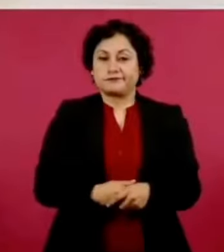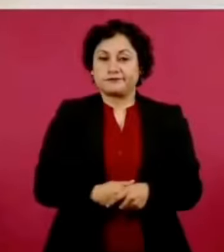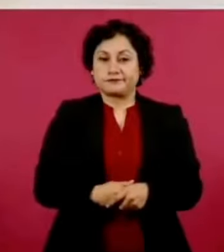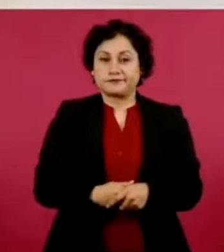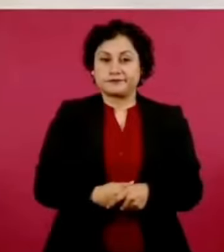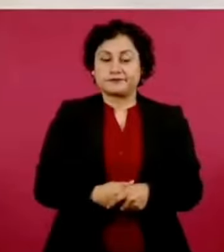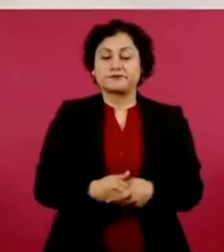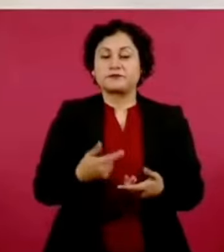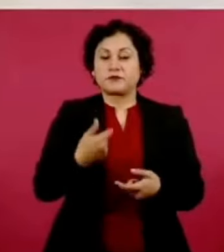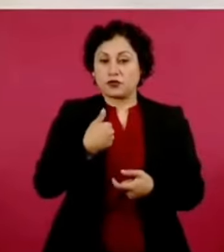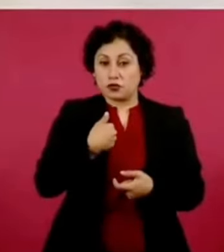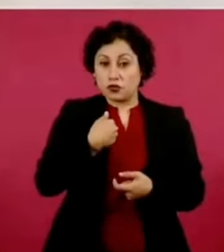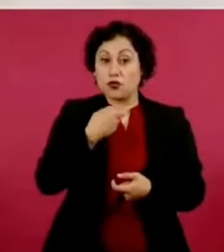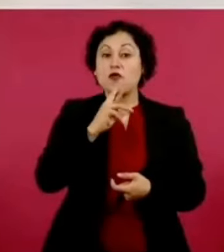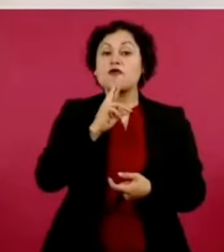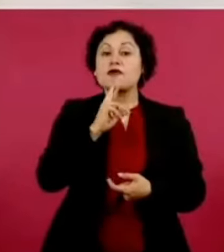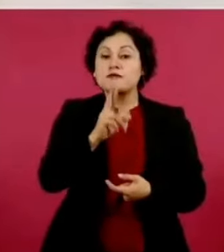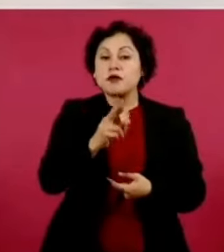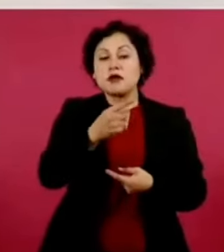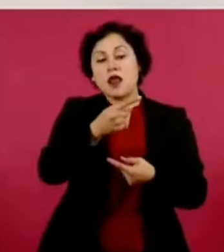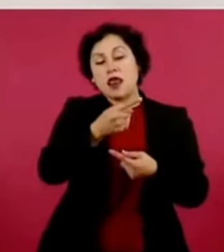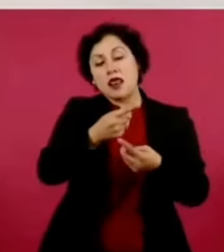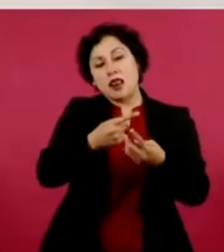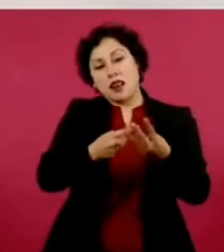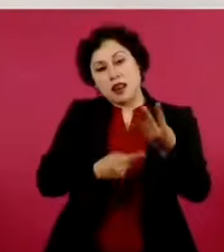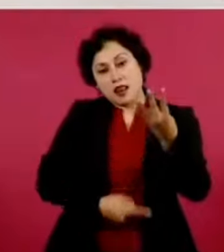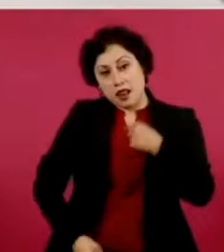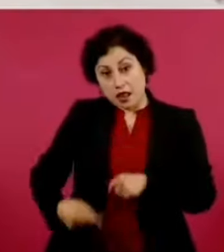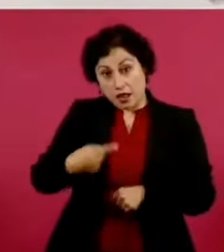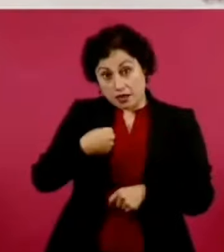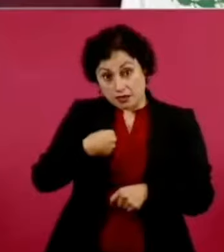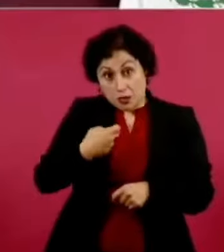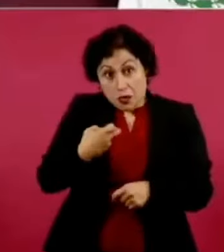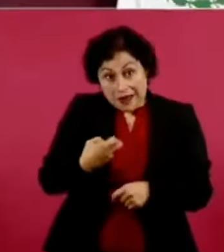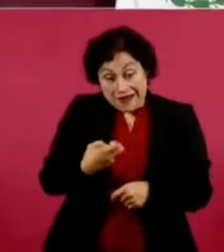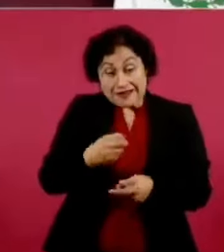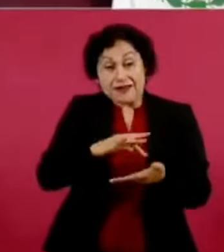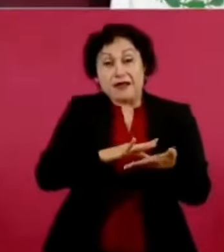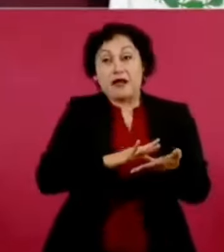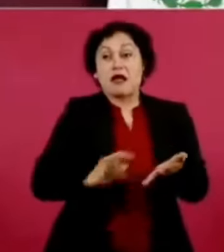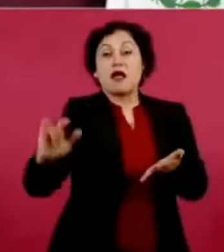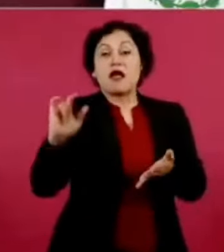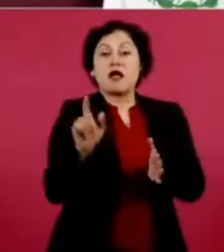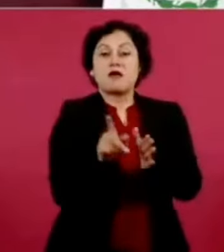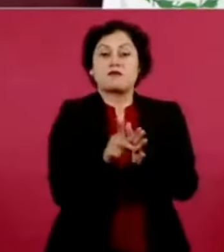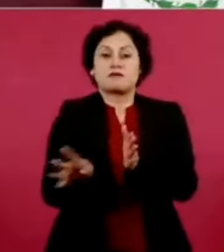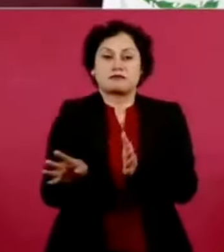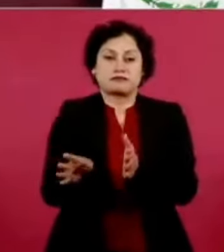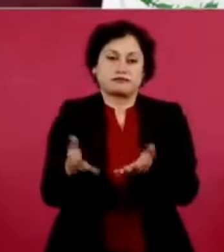Todo lo que yo te diga, lo que yo te pueda contestar, porque es muy lamentable